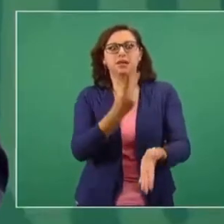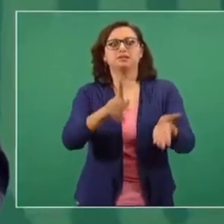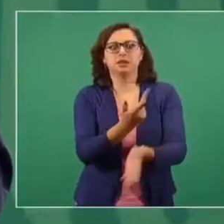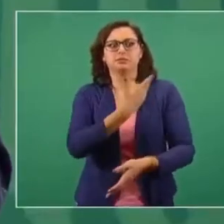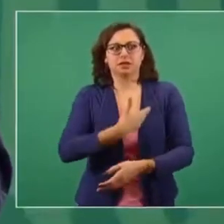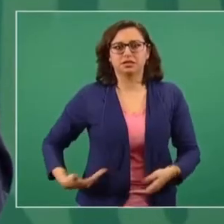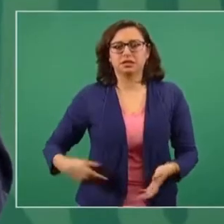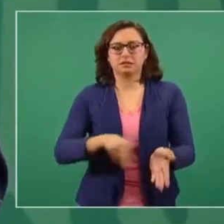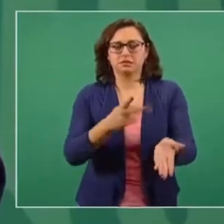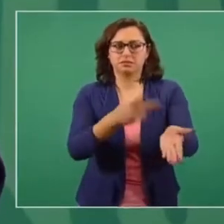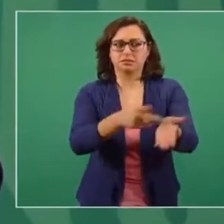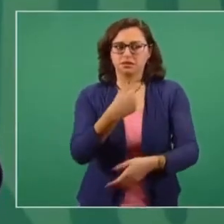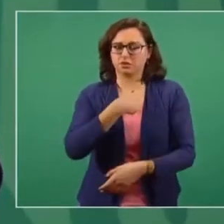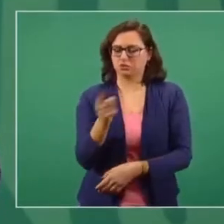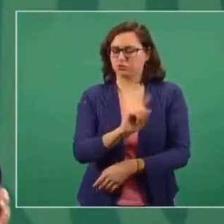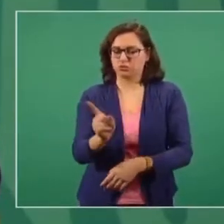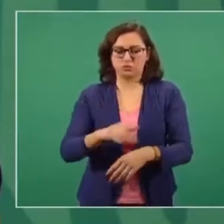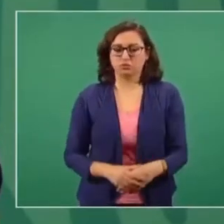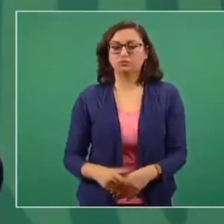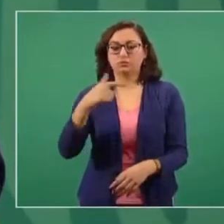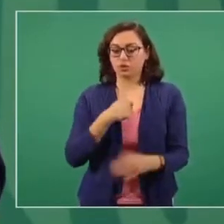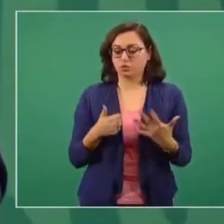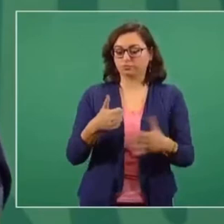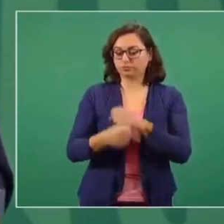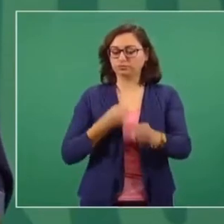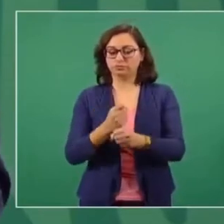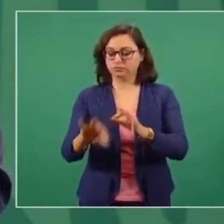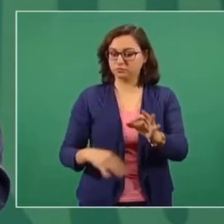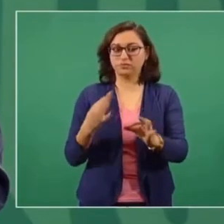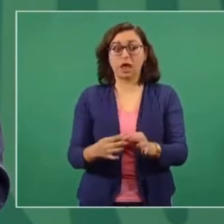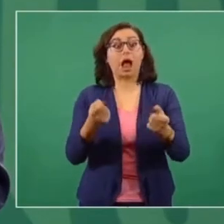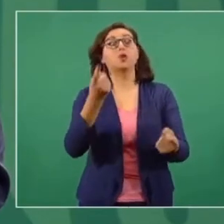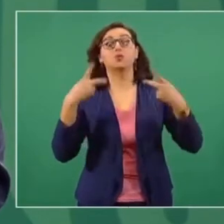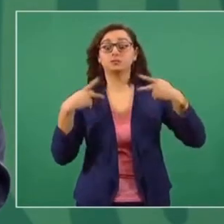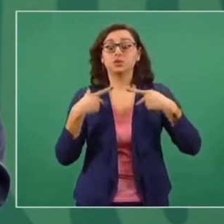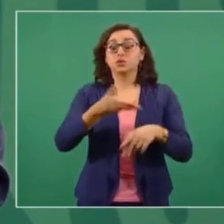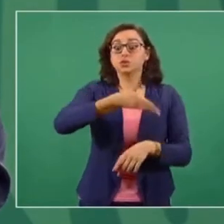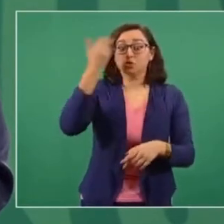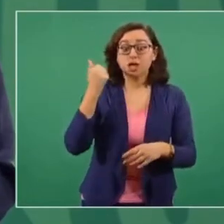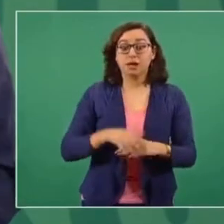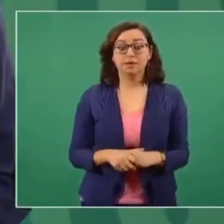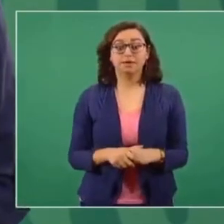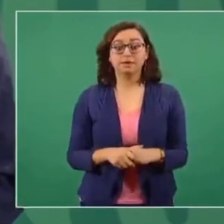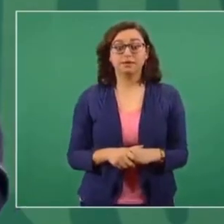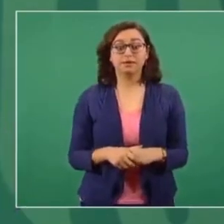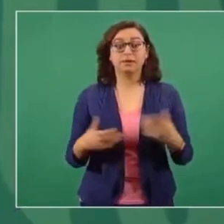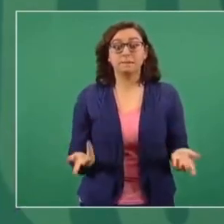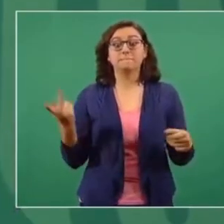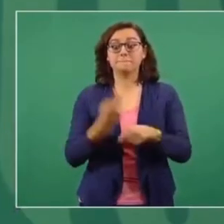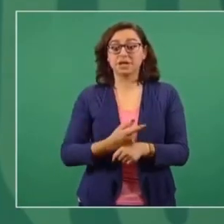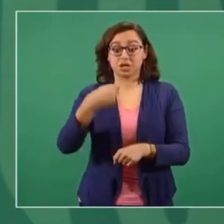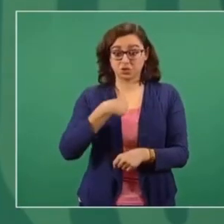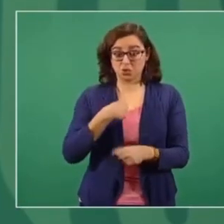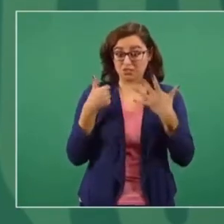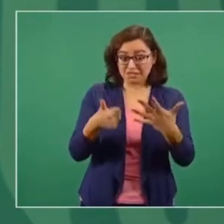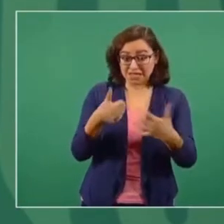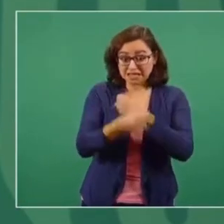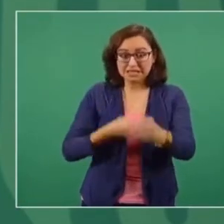No, yo termino mi mandato, que por cierto la gente no sabe que voy a tener dos meses menos